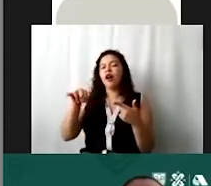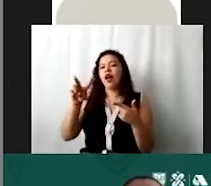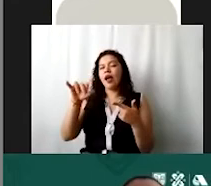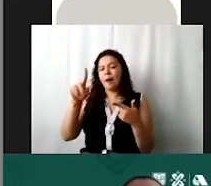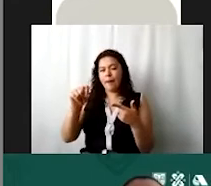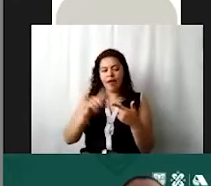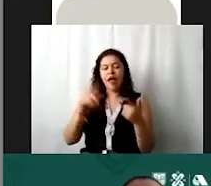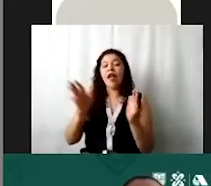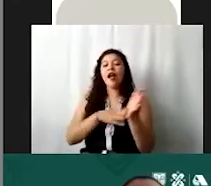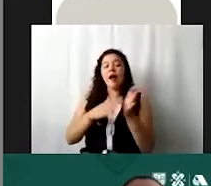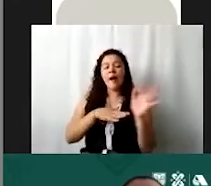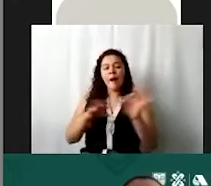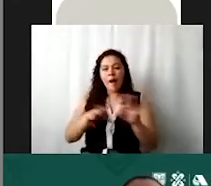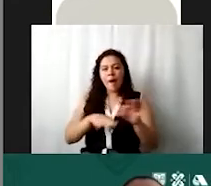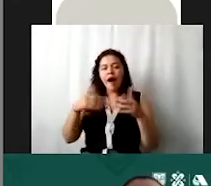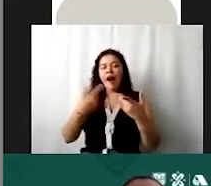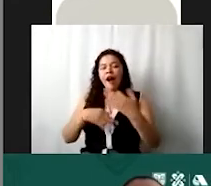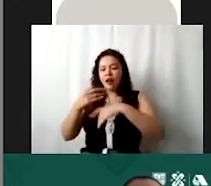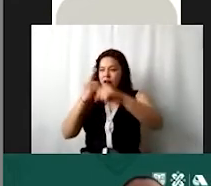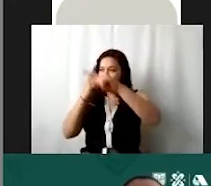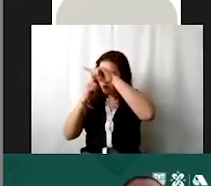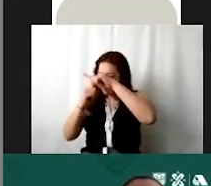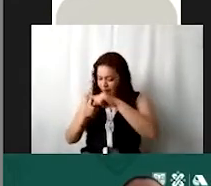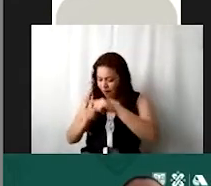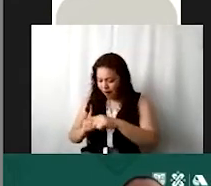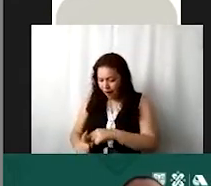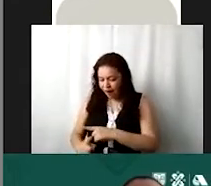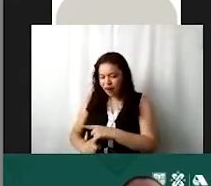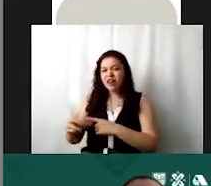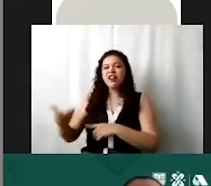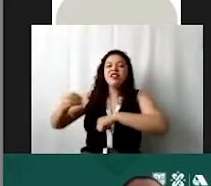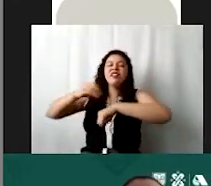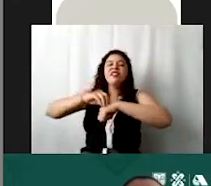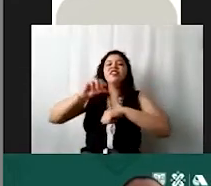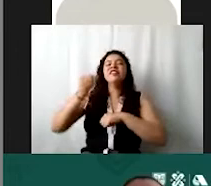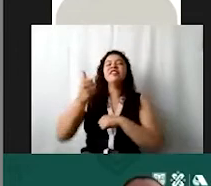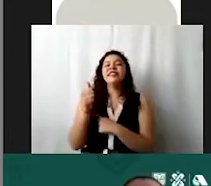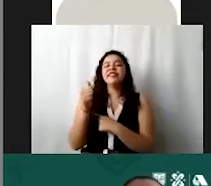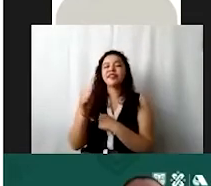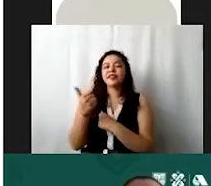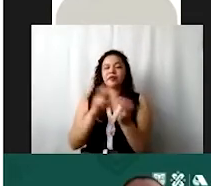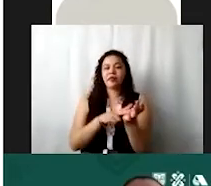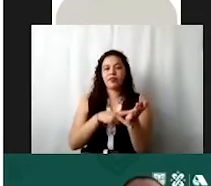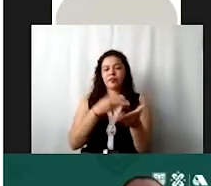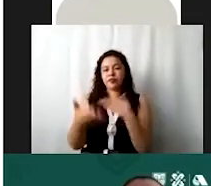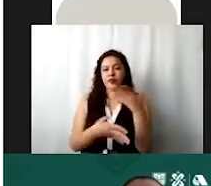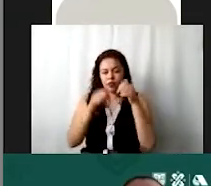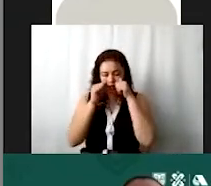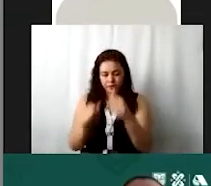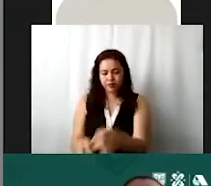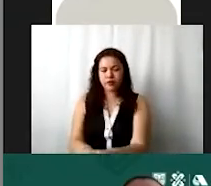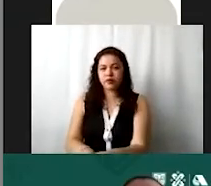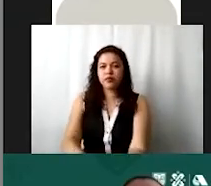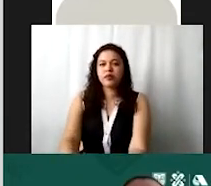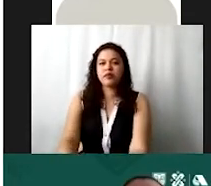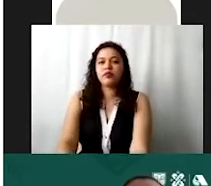papel de trabajo, sumas todos esos gastos y los vamos a ingresar aquí, en otros costos del servicio asistencial. Entonces yo ya